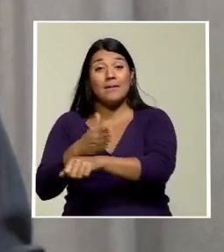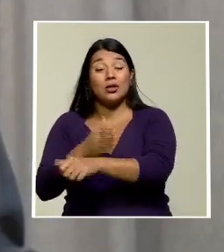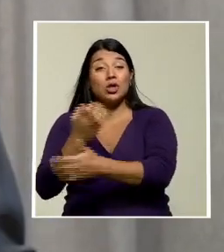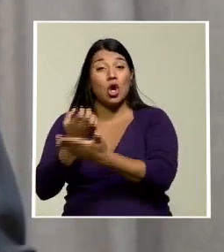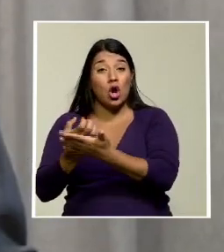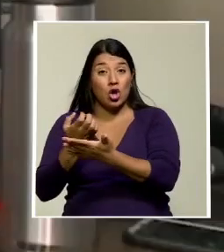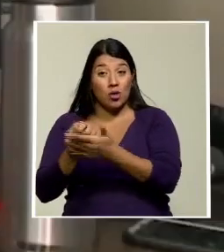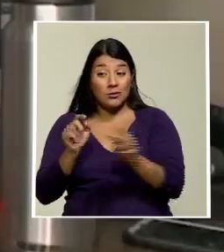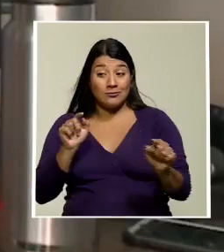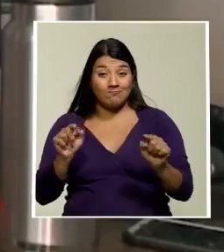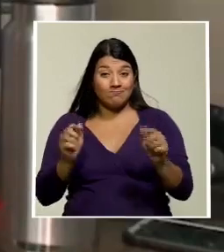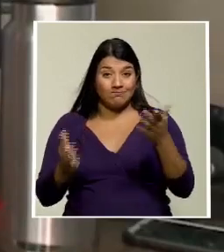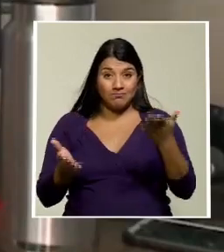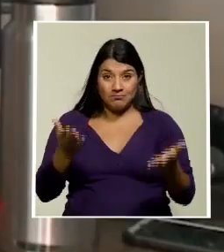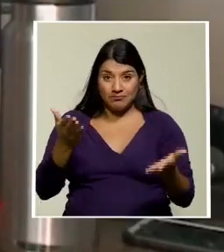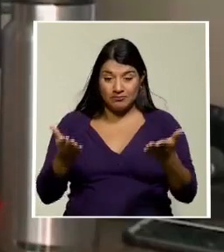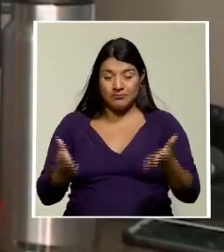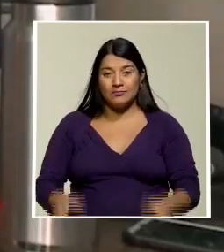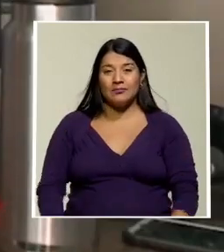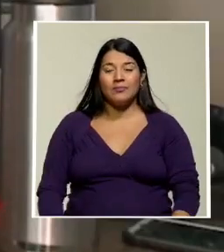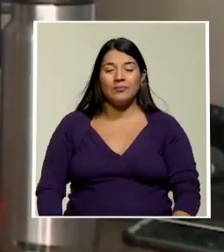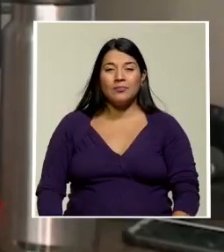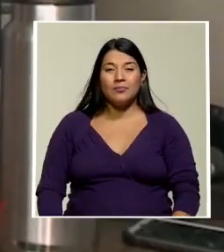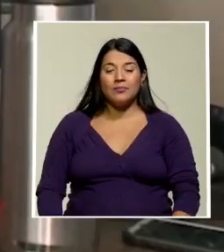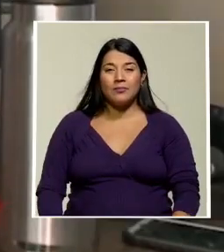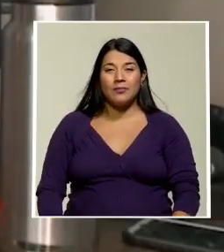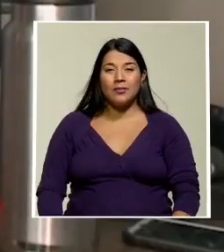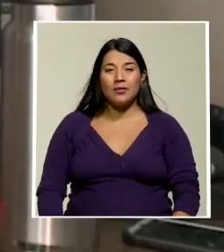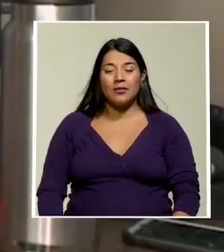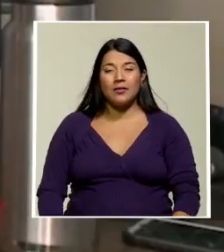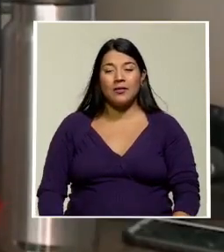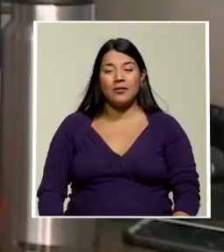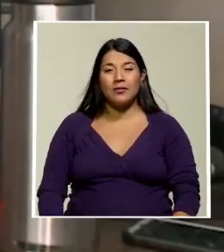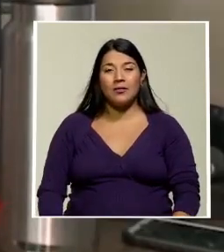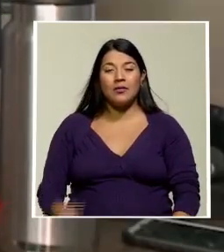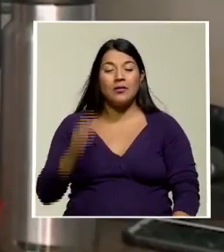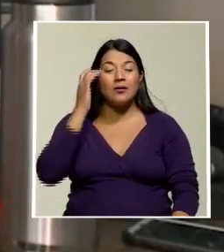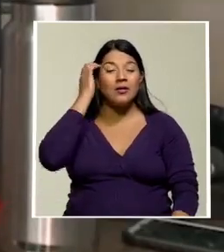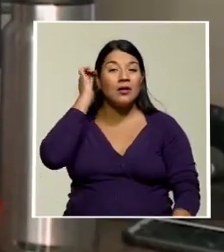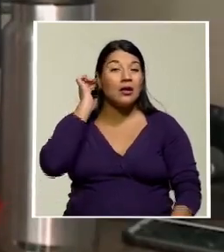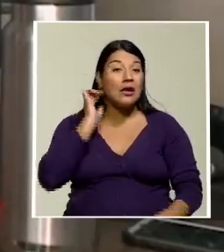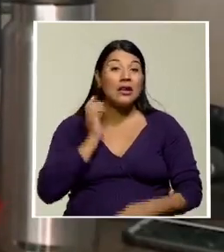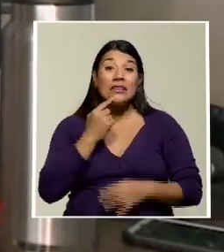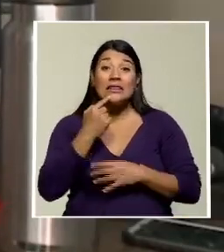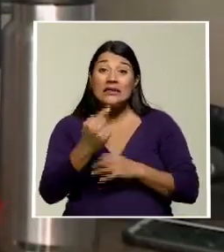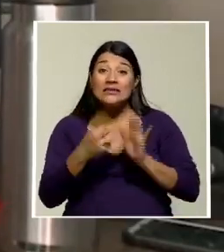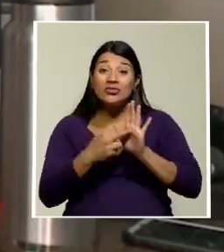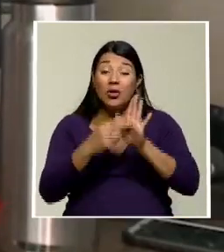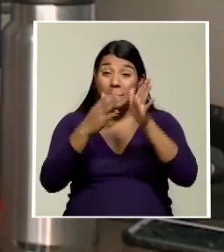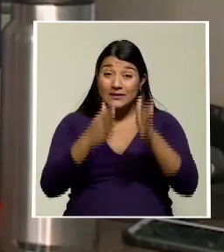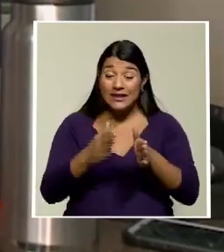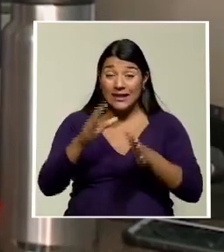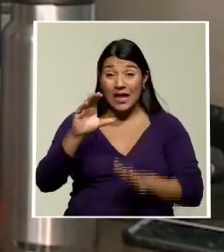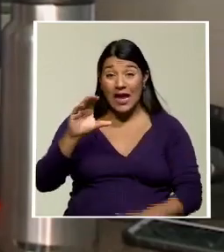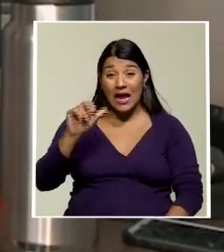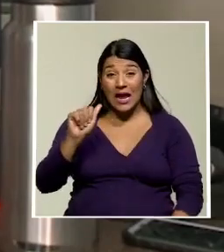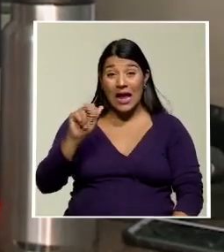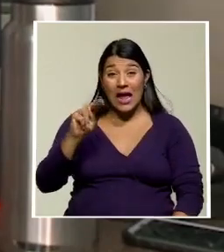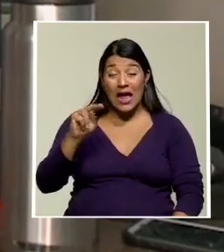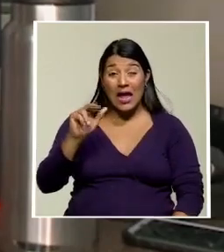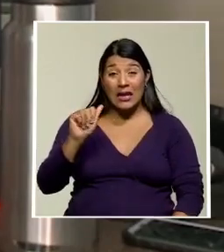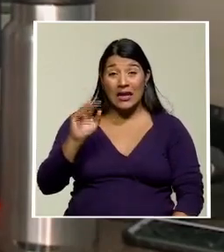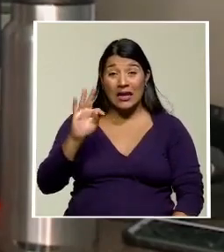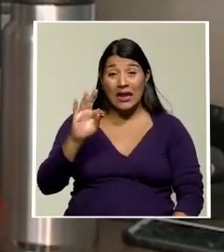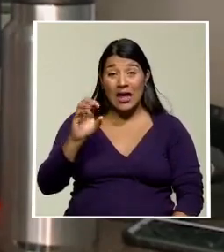económica. Lo que aducen los representantes de Canatur es que los turistas no